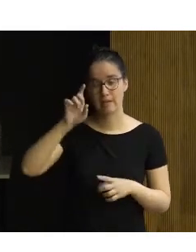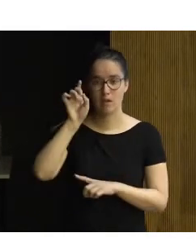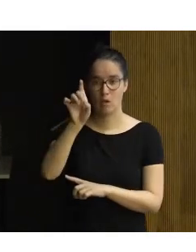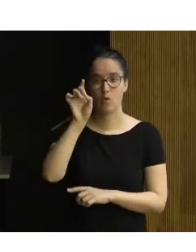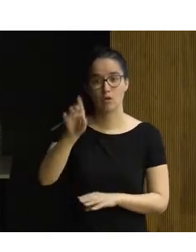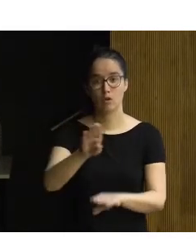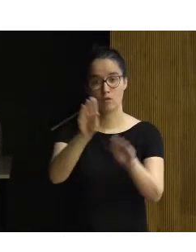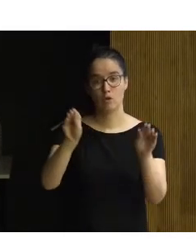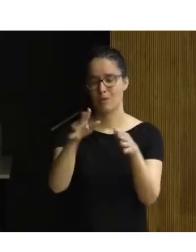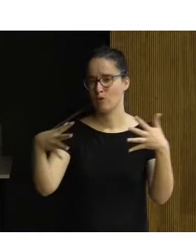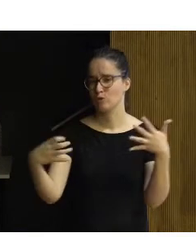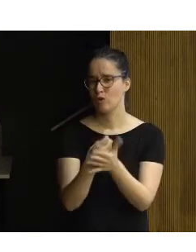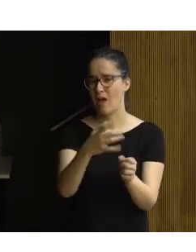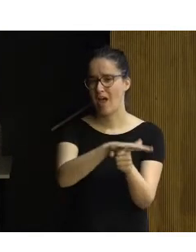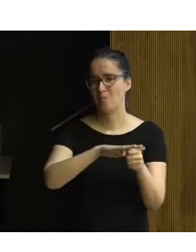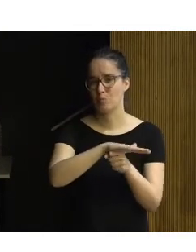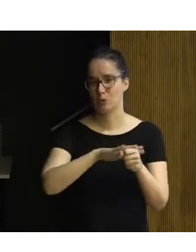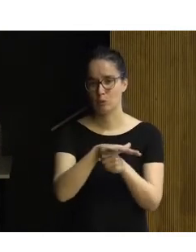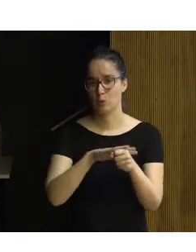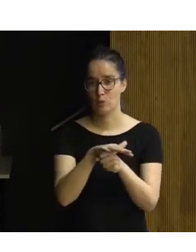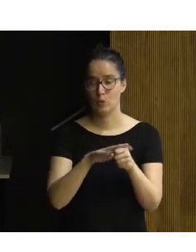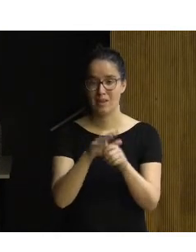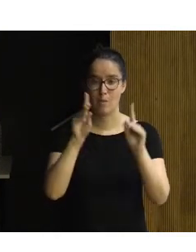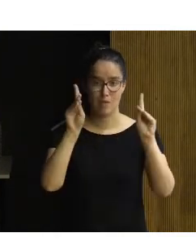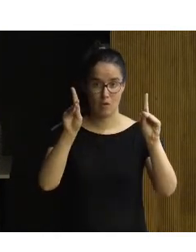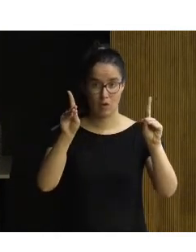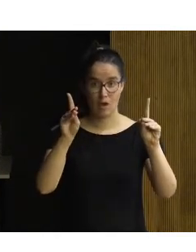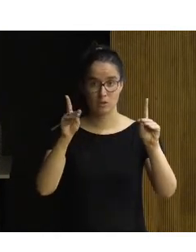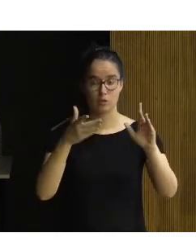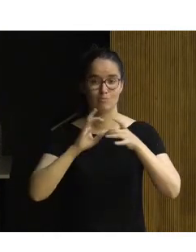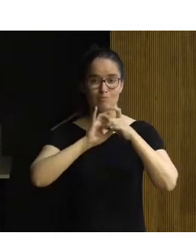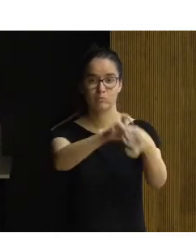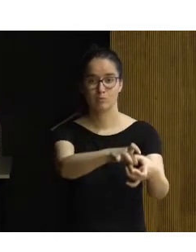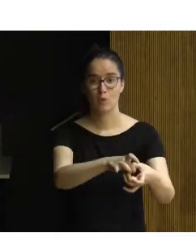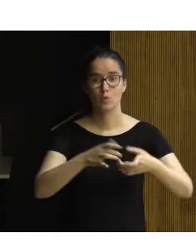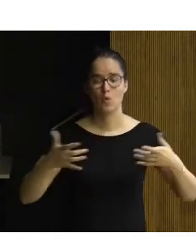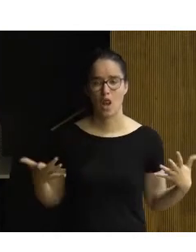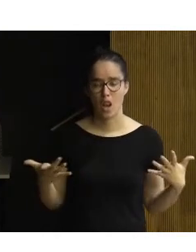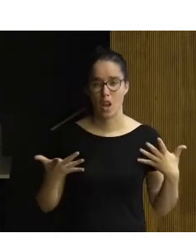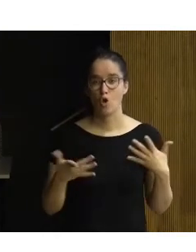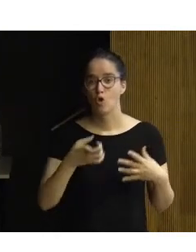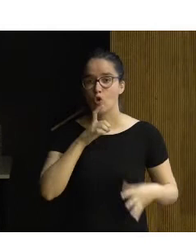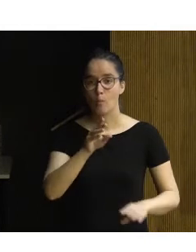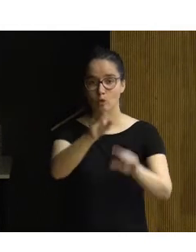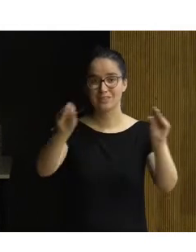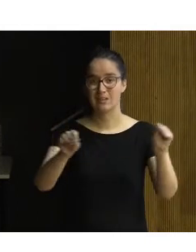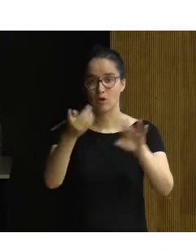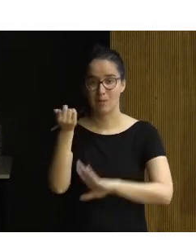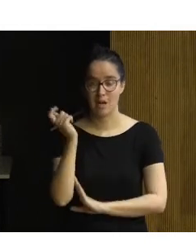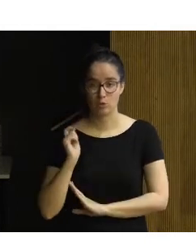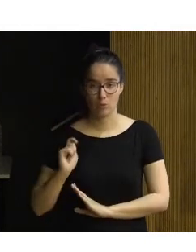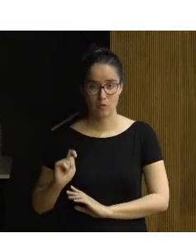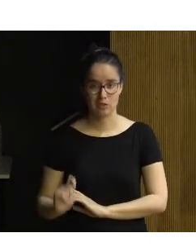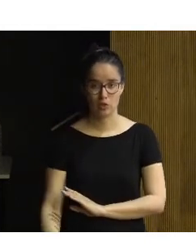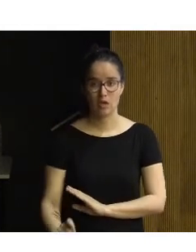y mi formación está toda en el ámbito de la pedagogía y eso tiene mucho que ver con cómo se forma a los profesionales,